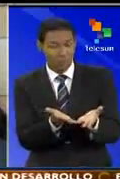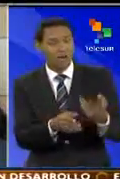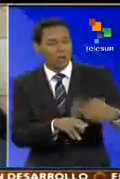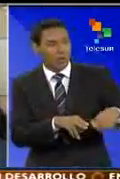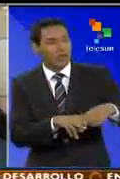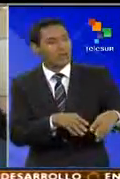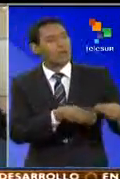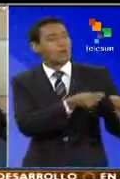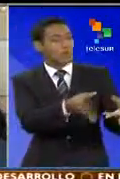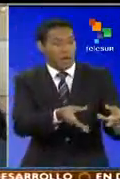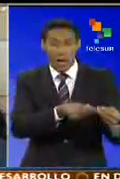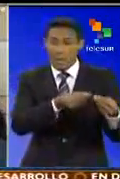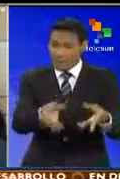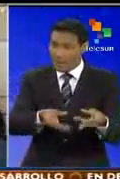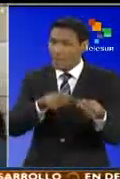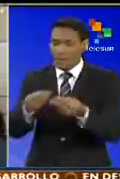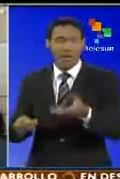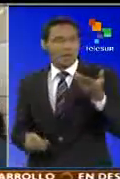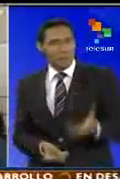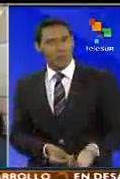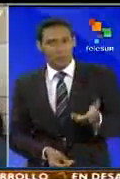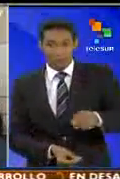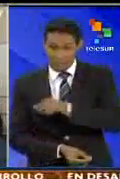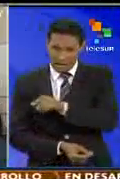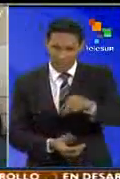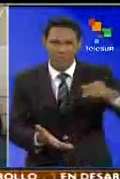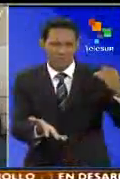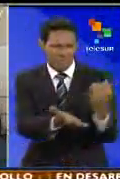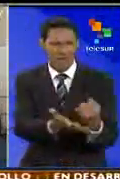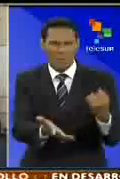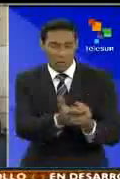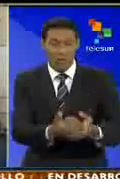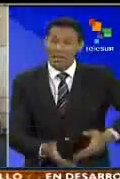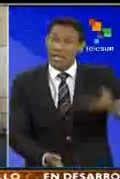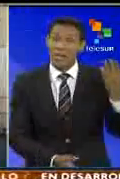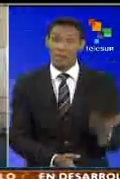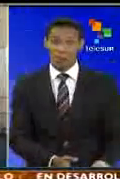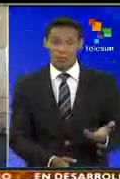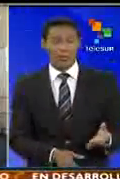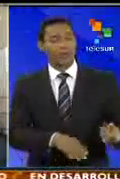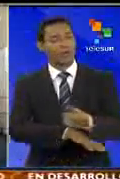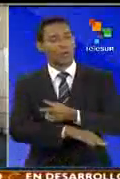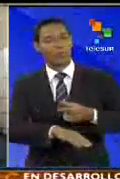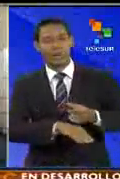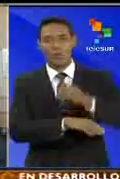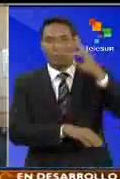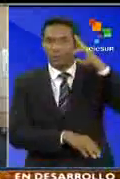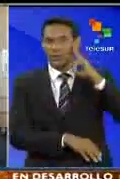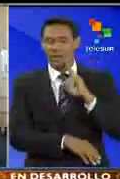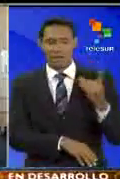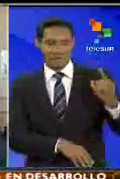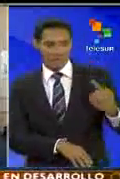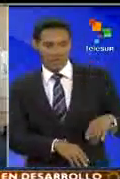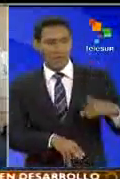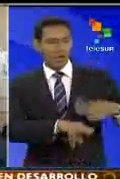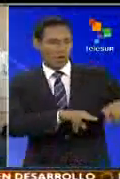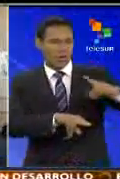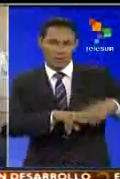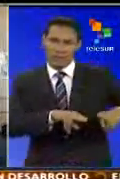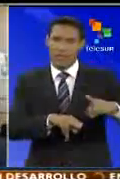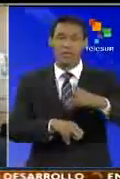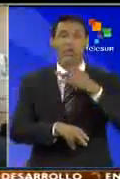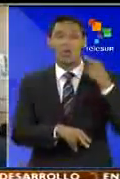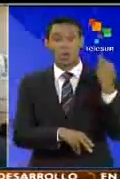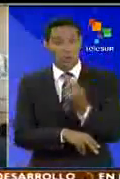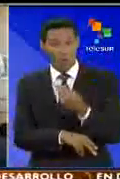cifras importantes que dan cuenta, pues, de la importancia que para el gobierno bolivariano tienen los niños, las niñas y los